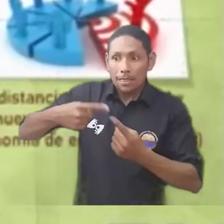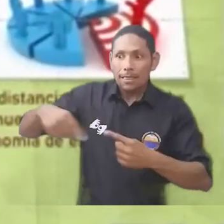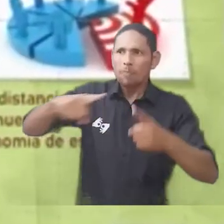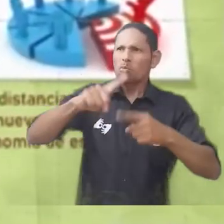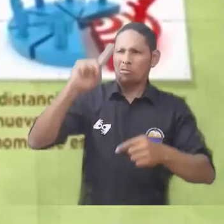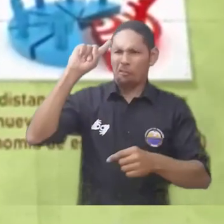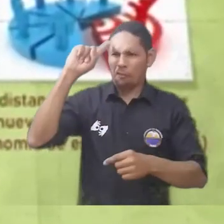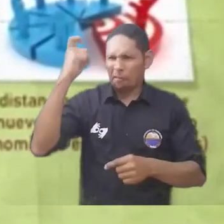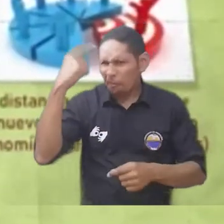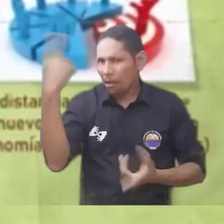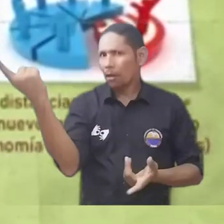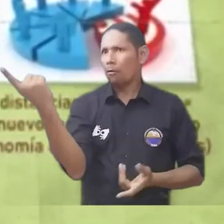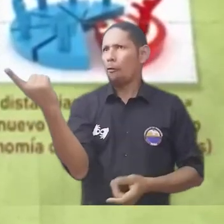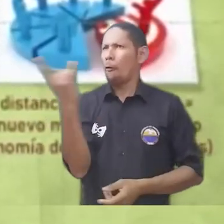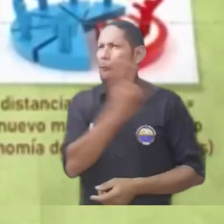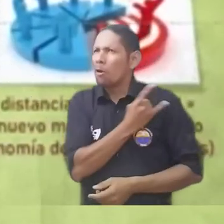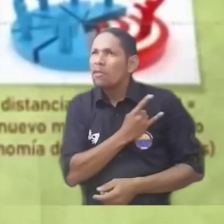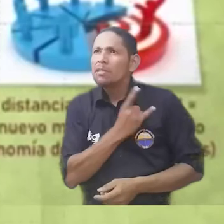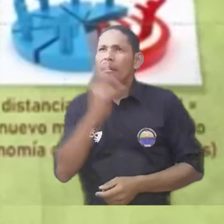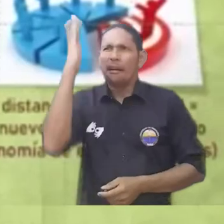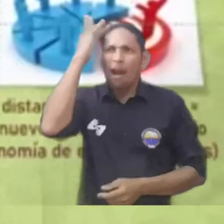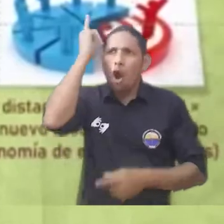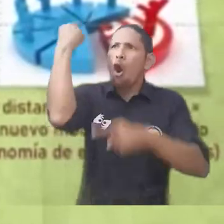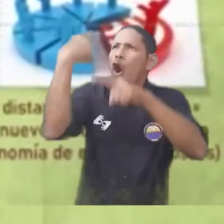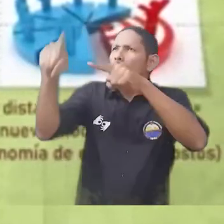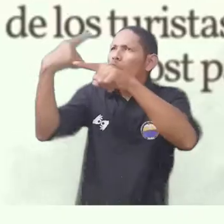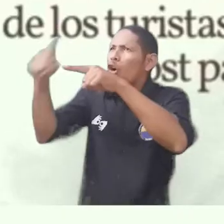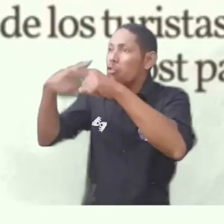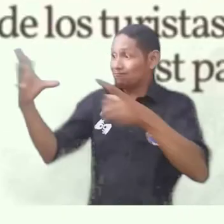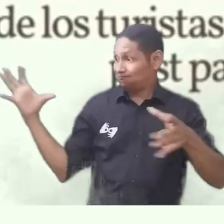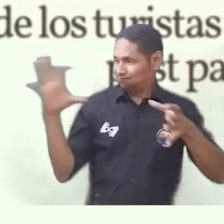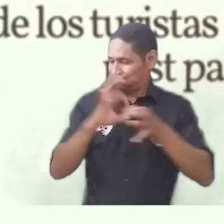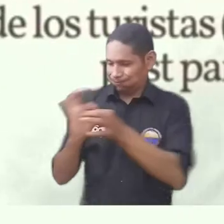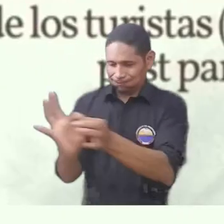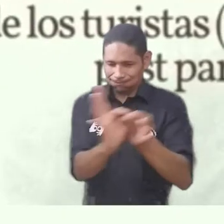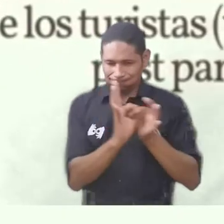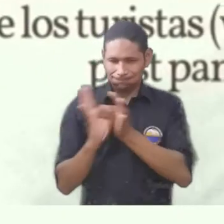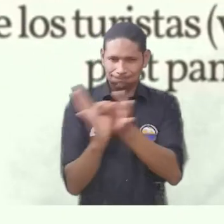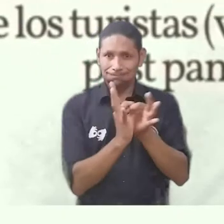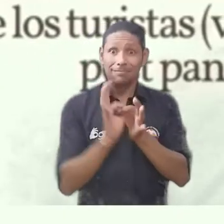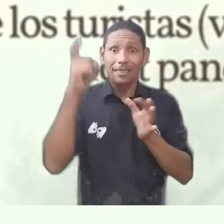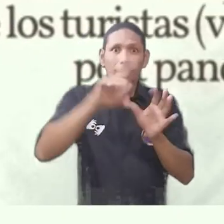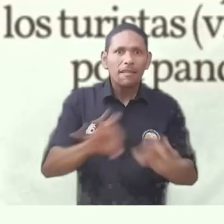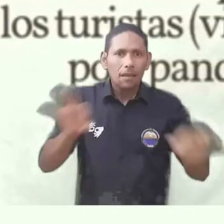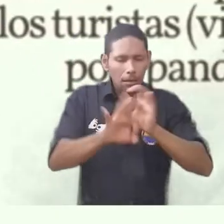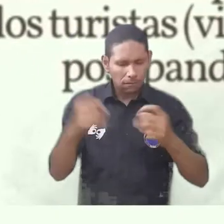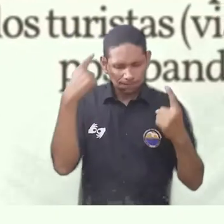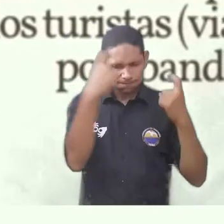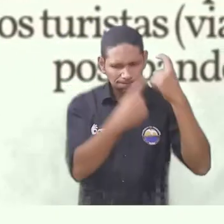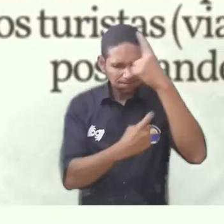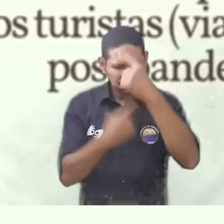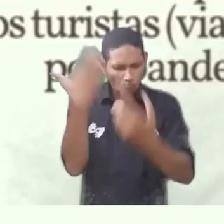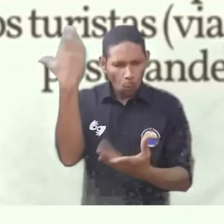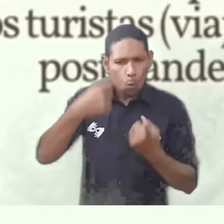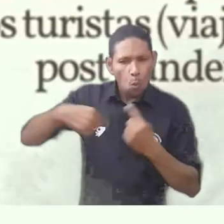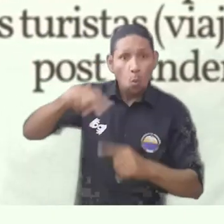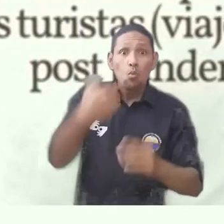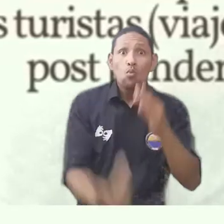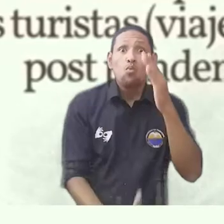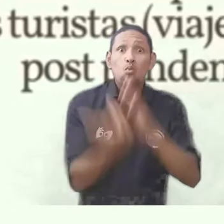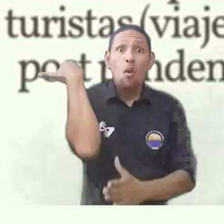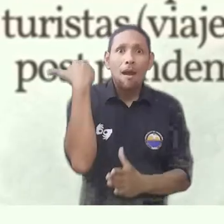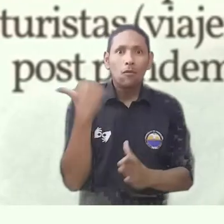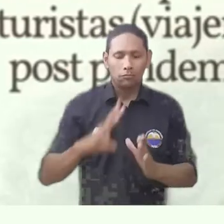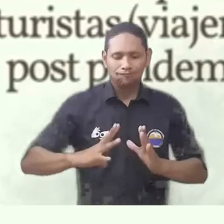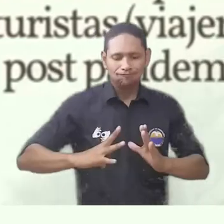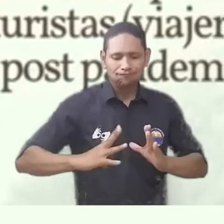y todos los actores que hacen parte de la cadena de valor del turismo para poder replantear estas prácticas y hacer un turismo más incluyente, más